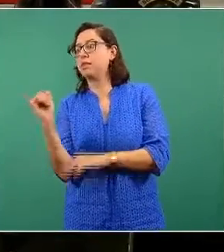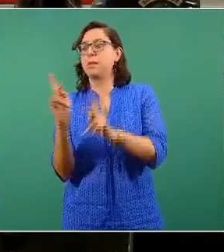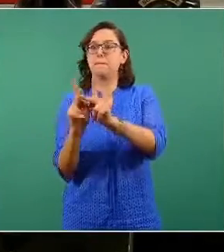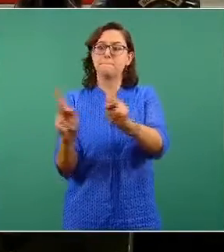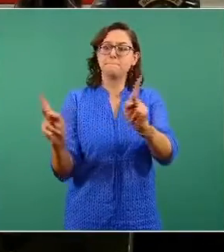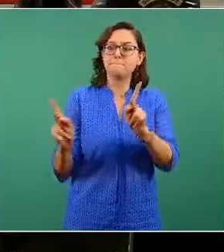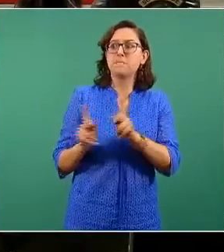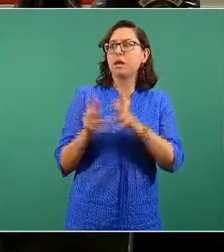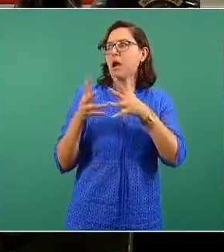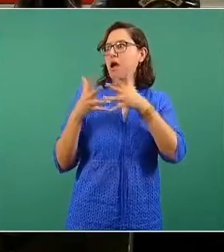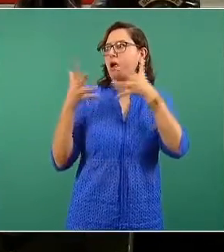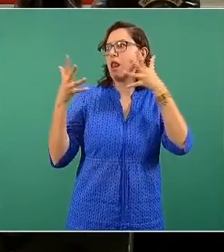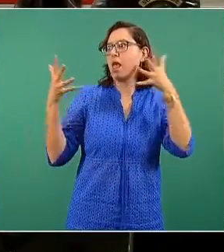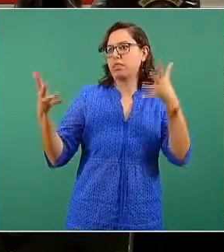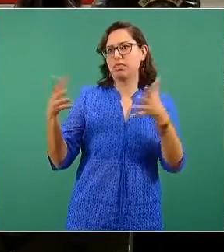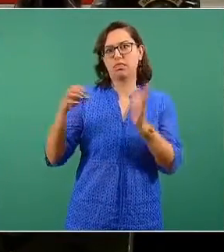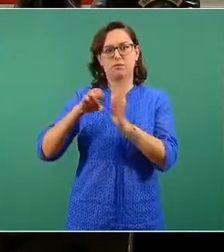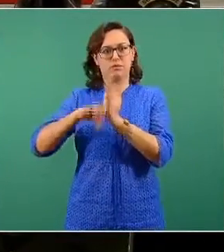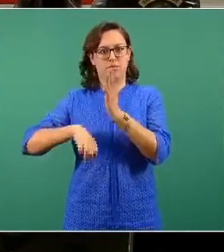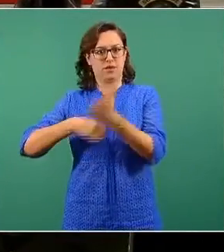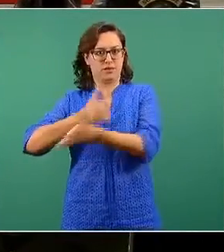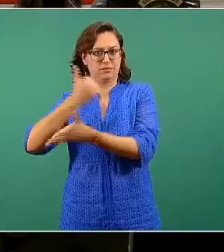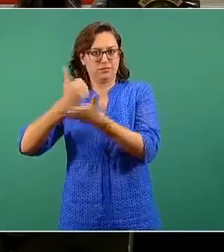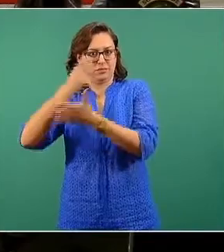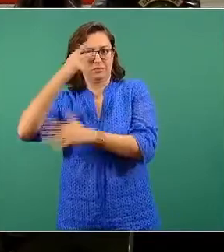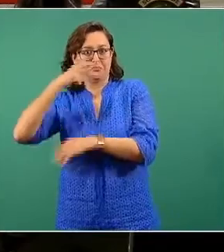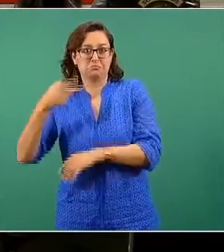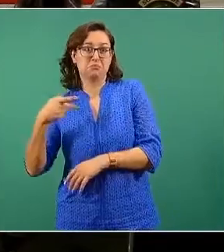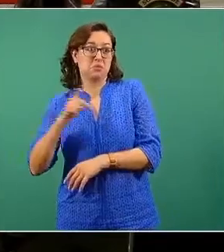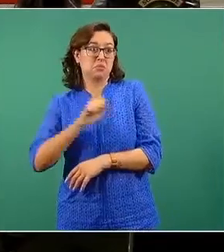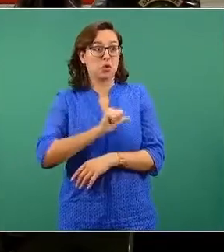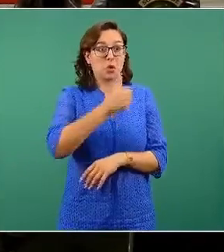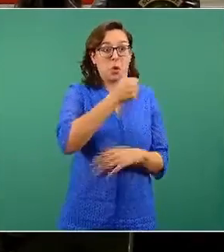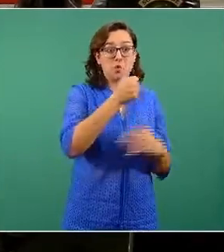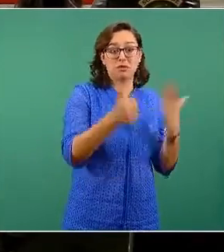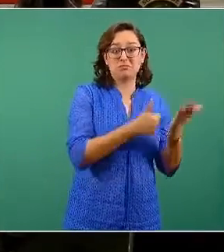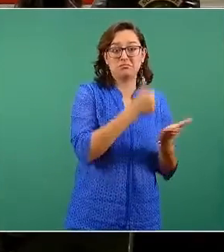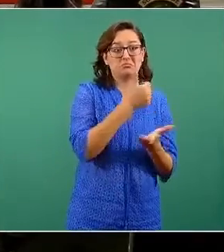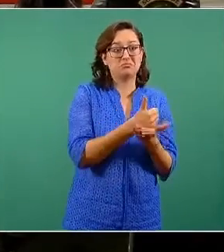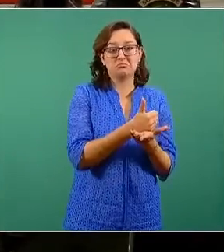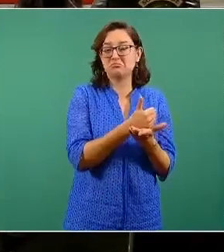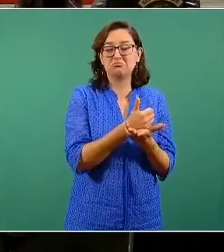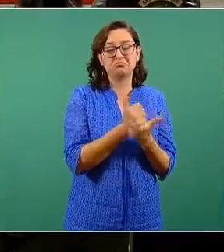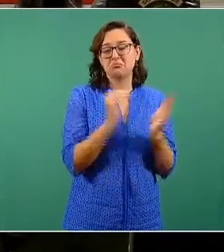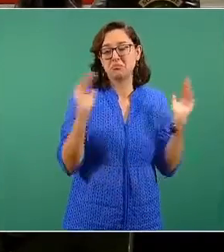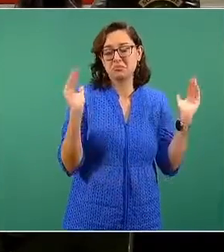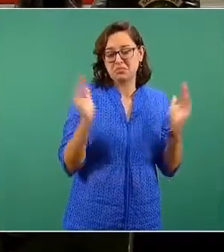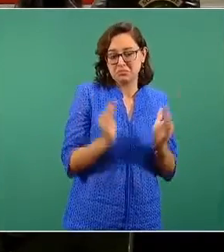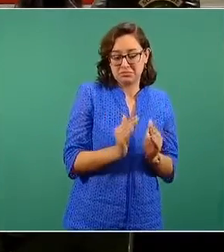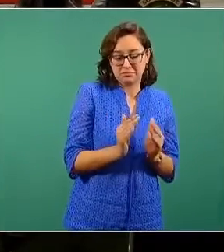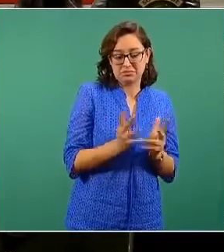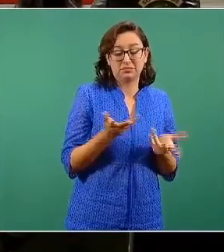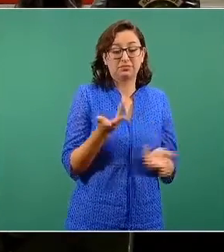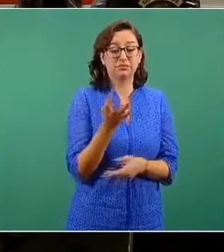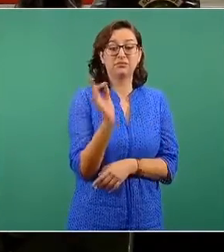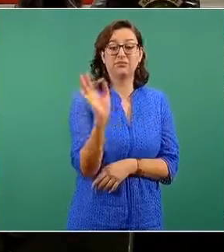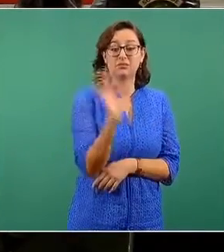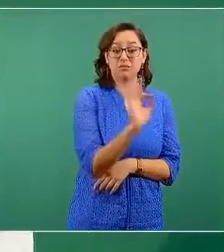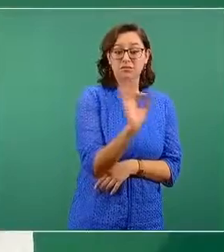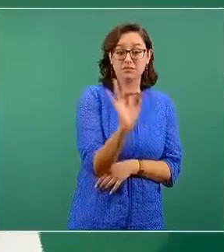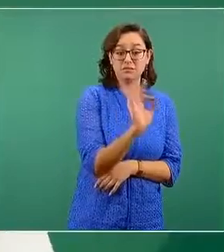todas las ciudades tienen la misma riqueza de infraestructura. Y puede ser que haya sido indispensable